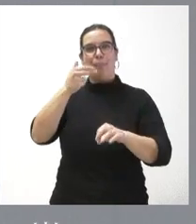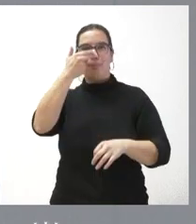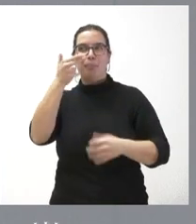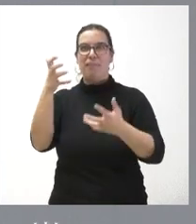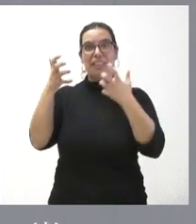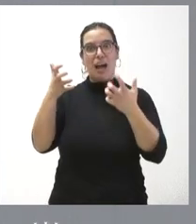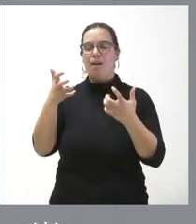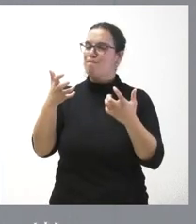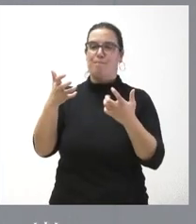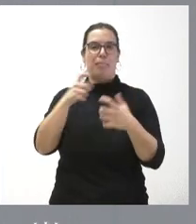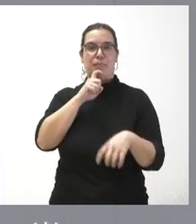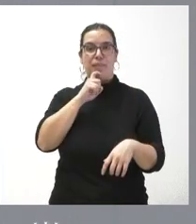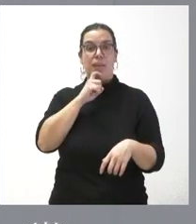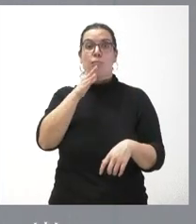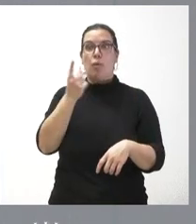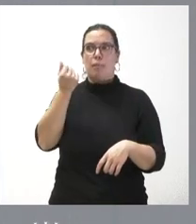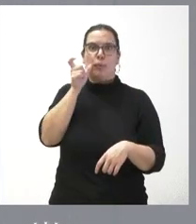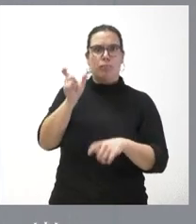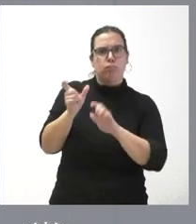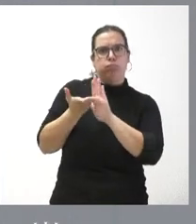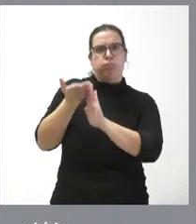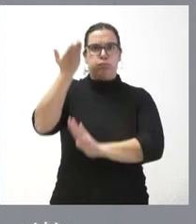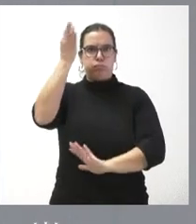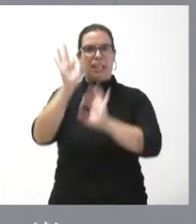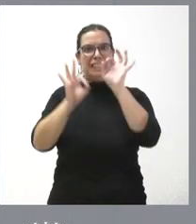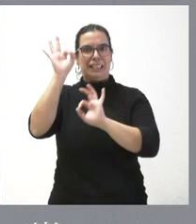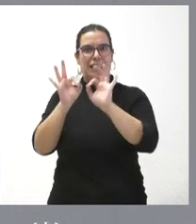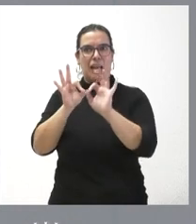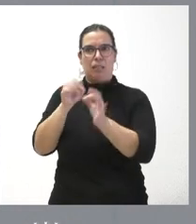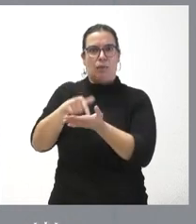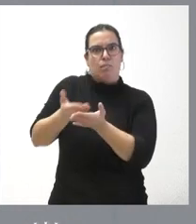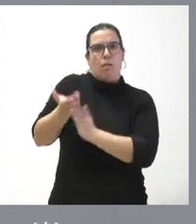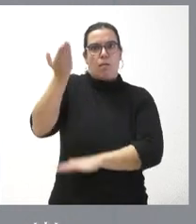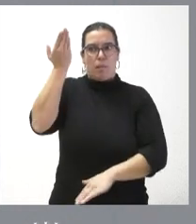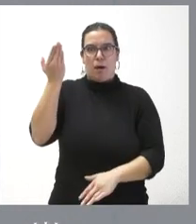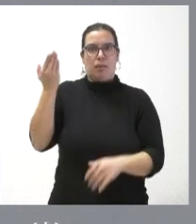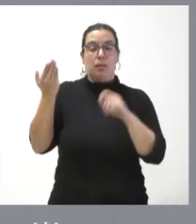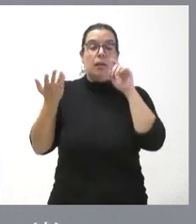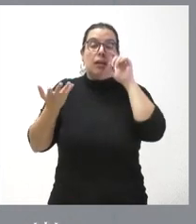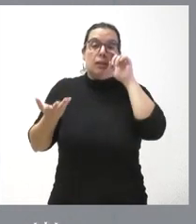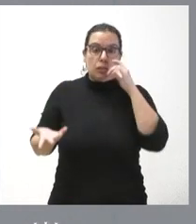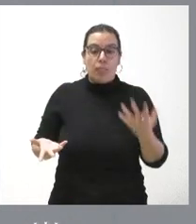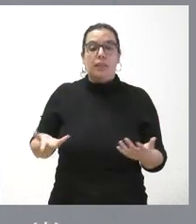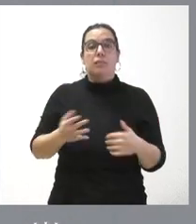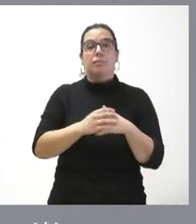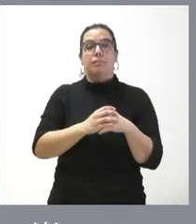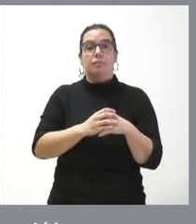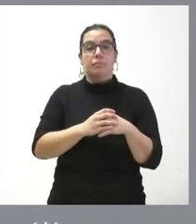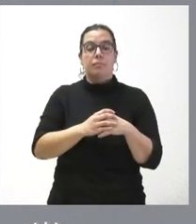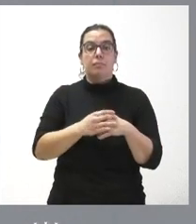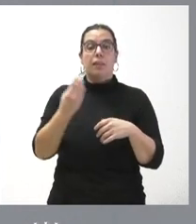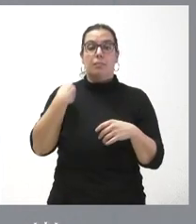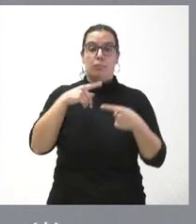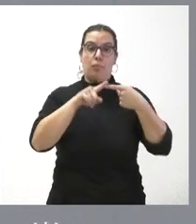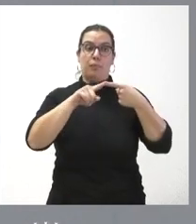hemos visto de incremento exponencial de los tipos de interés en muy poco de tiempo. Por tanto, tanto a través de la capitalización